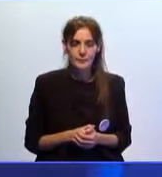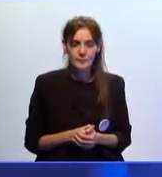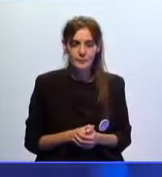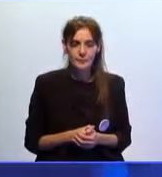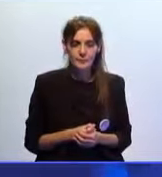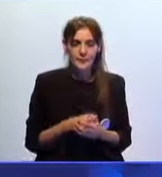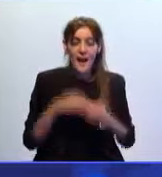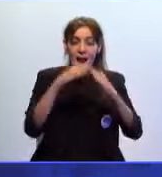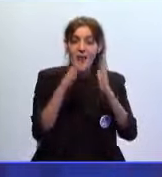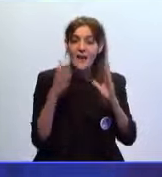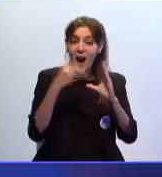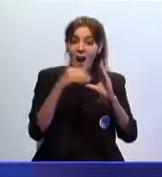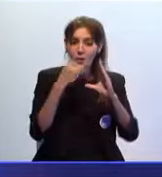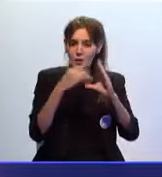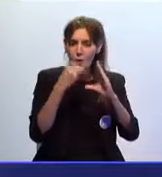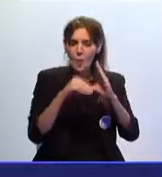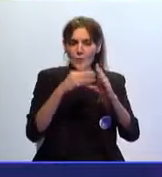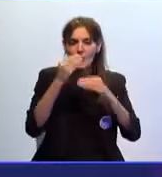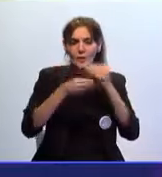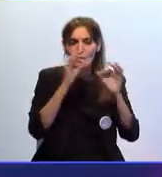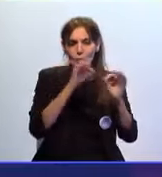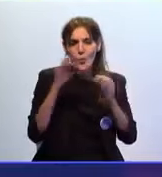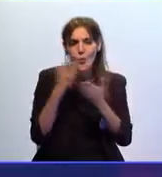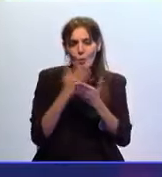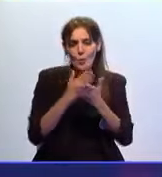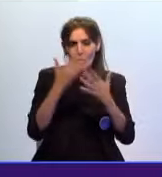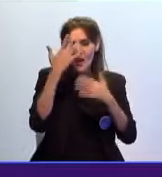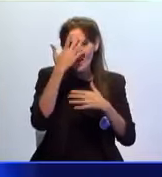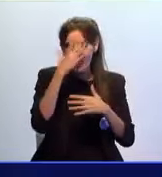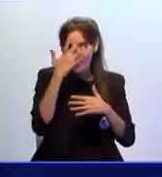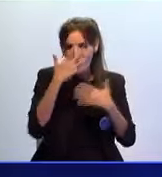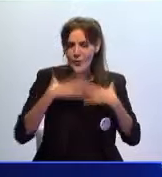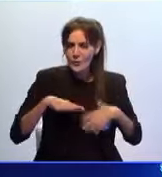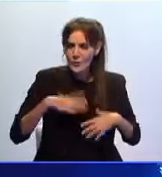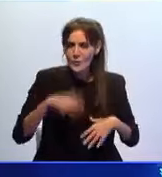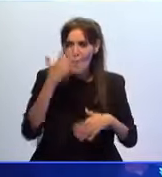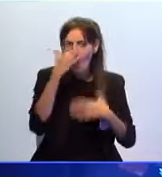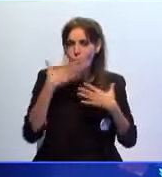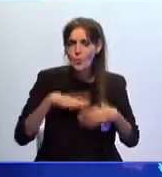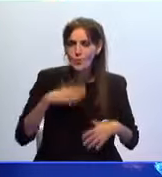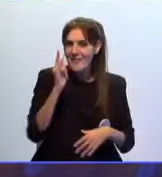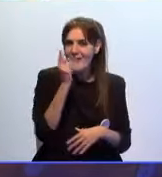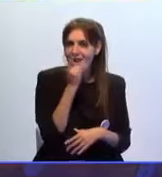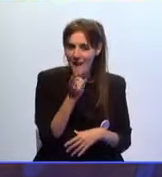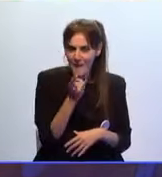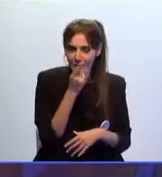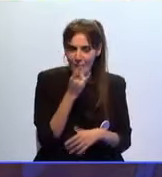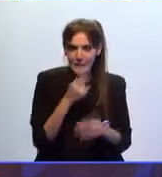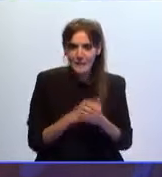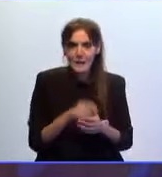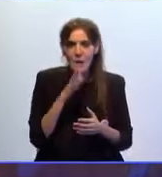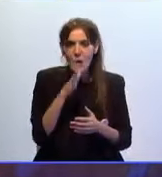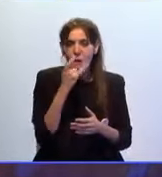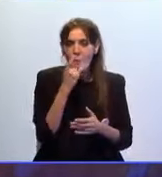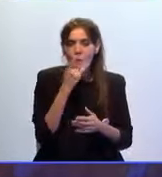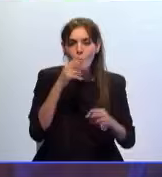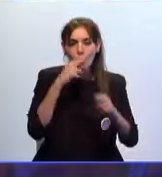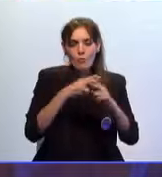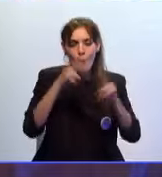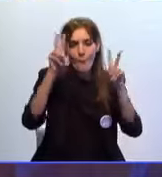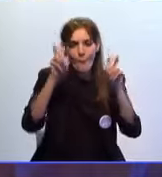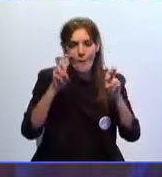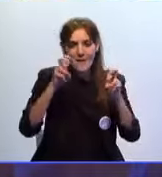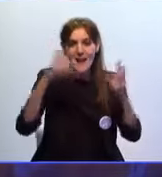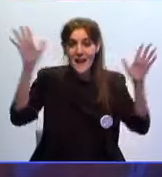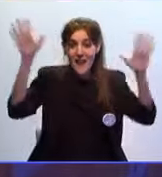la casa de la juventud ha organizado un curso de disfraces un concurso de disfraces de Halloween bajo la denominación de